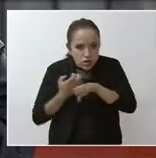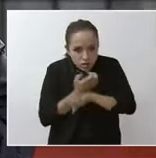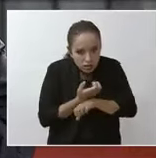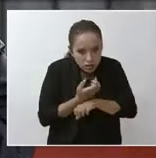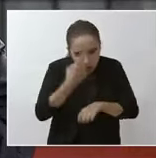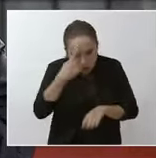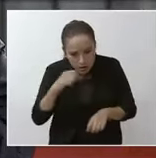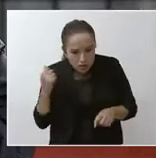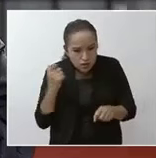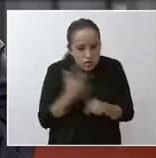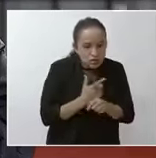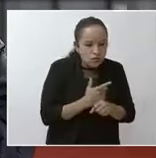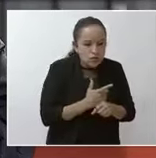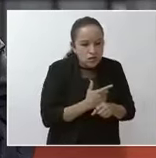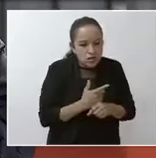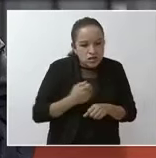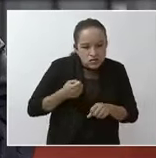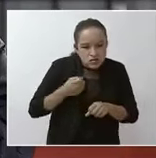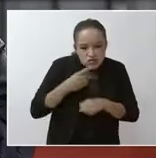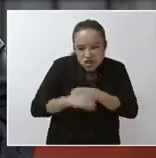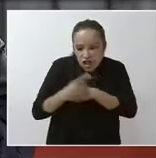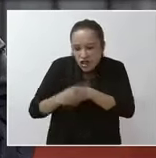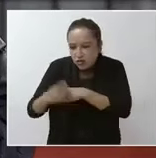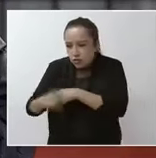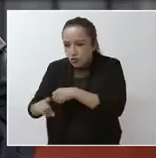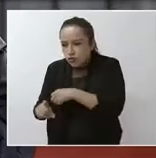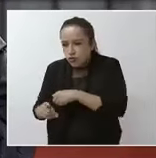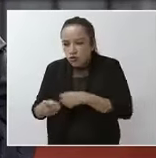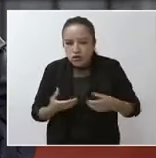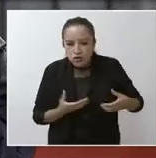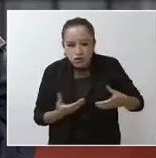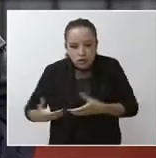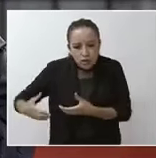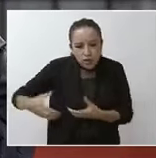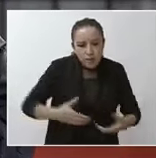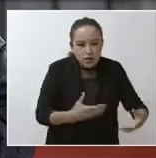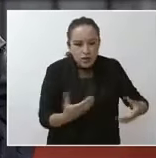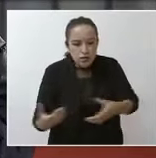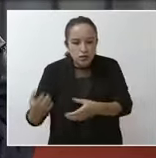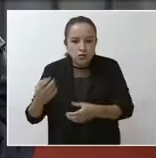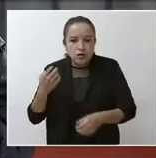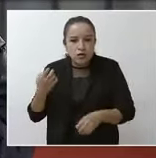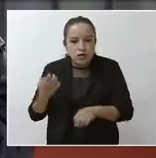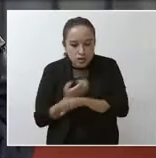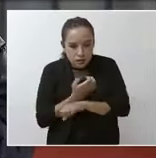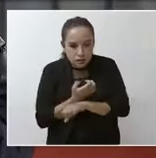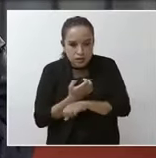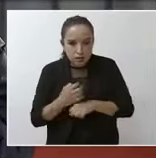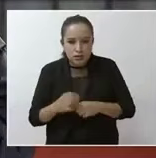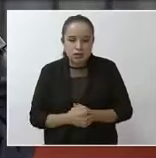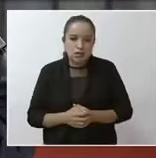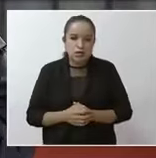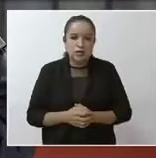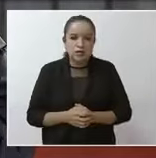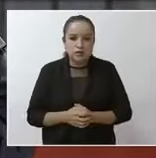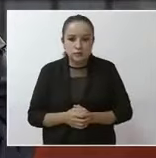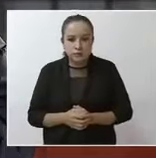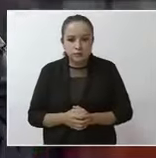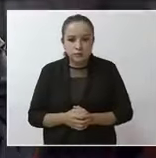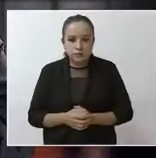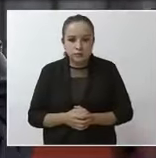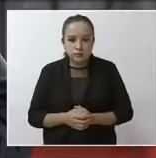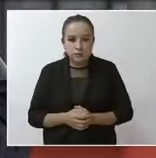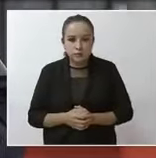daños en los caminos estatales. A continuación, el subsecretario Nuño informará sobre el detalle y avances de las acciones